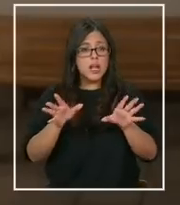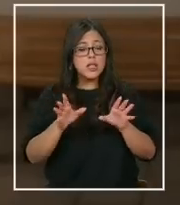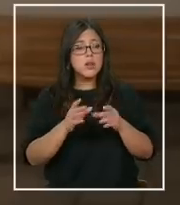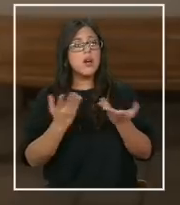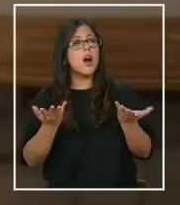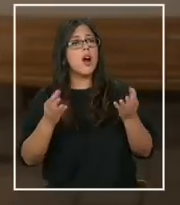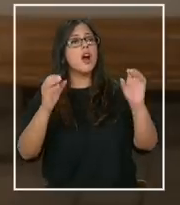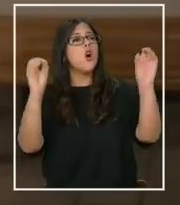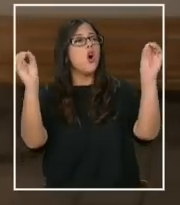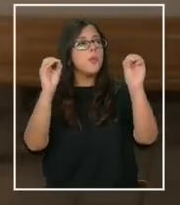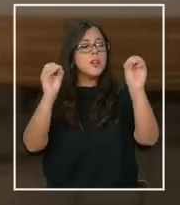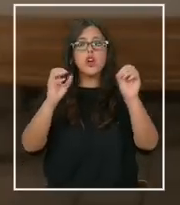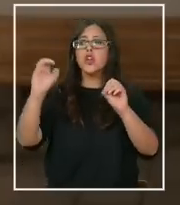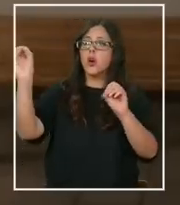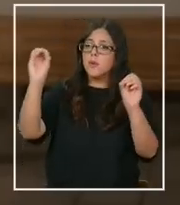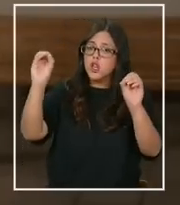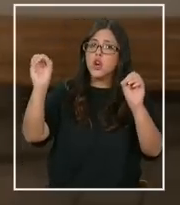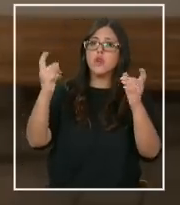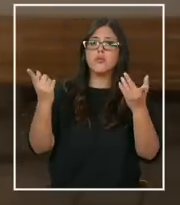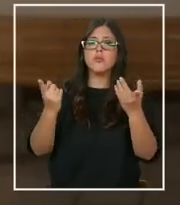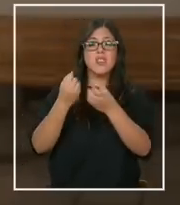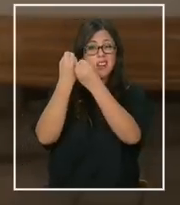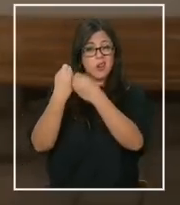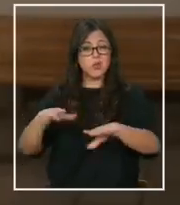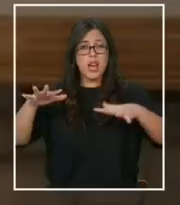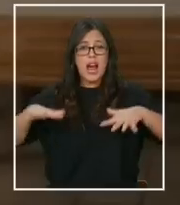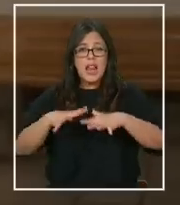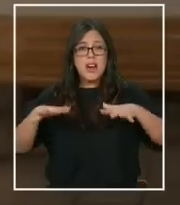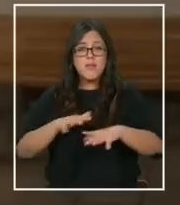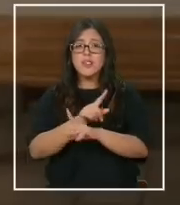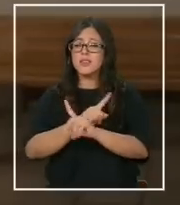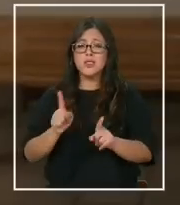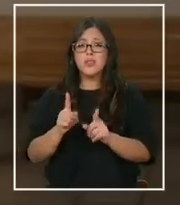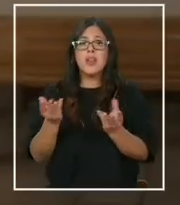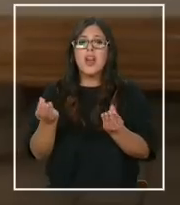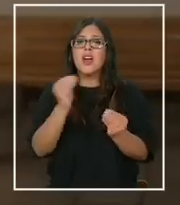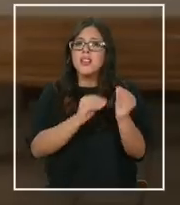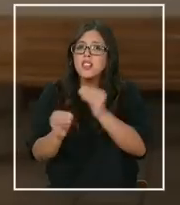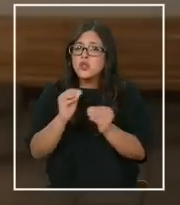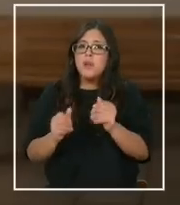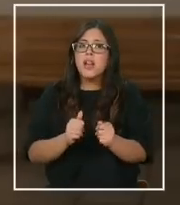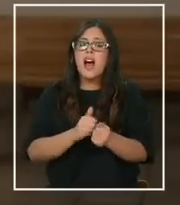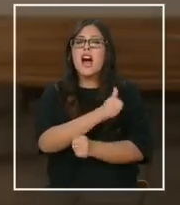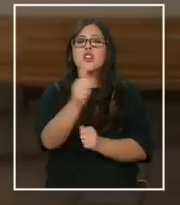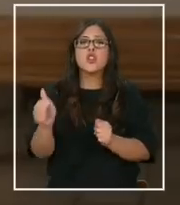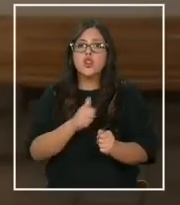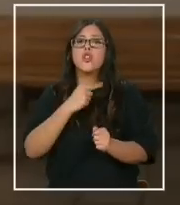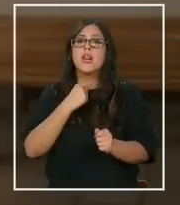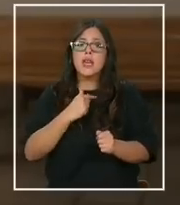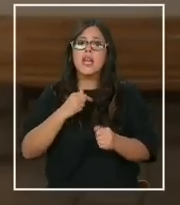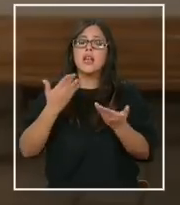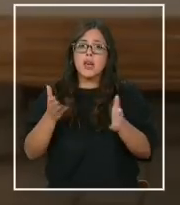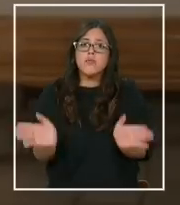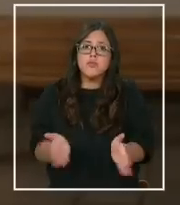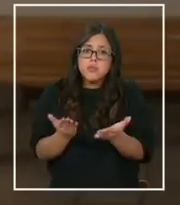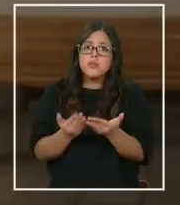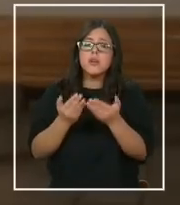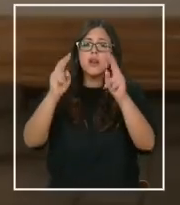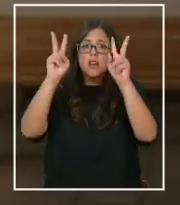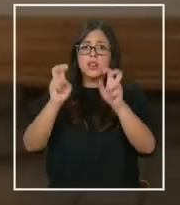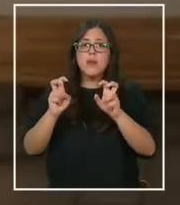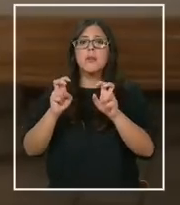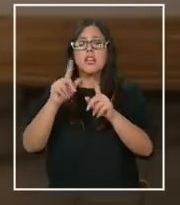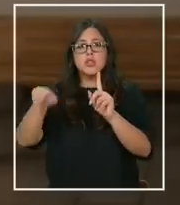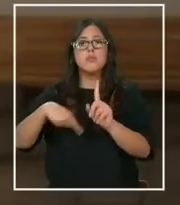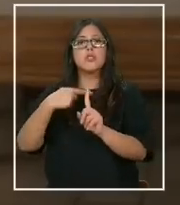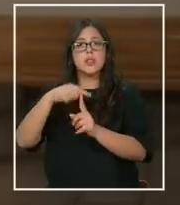y no vamos a renunciar al esfuerzo de sumar a todos quienes estén disponibles para llevar adelante iniciativas que nos parece